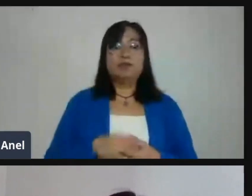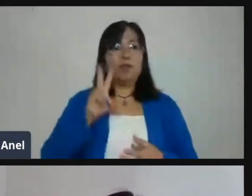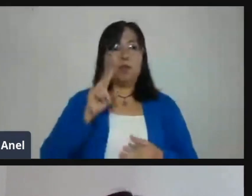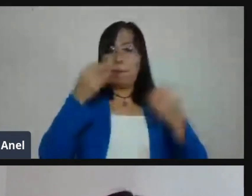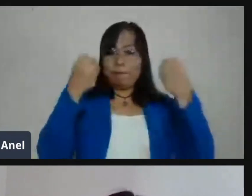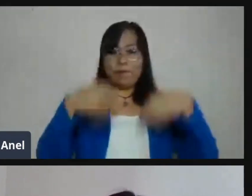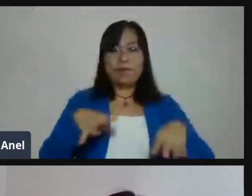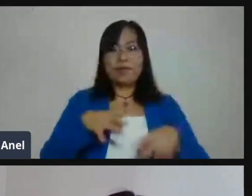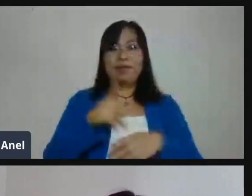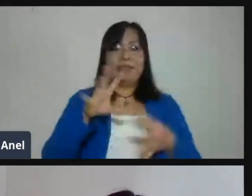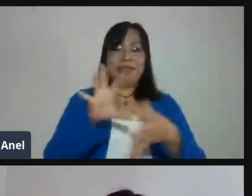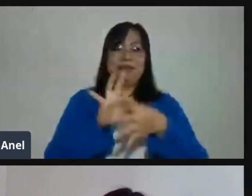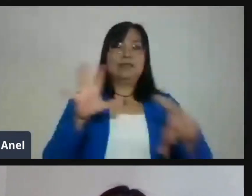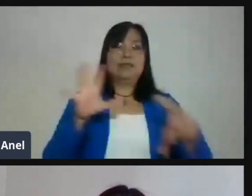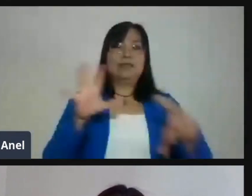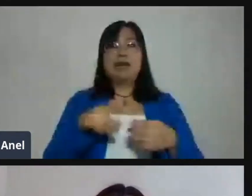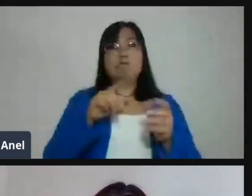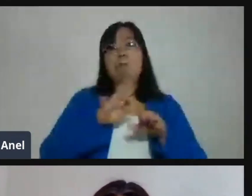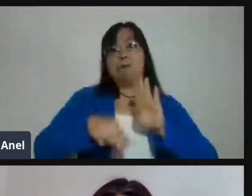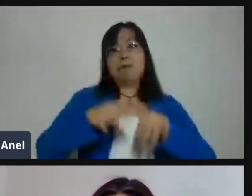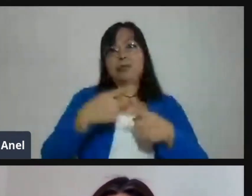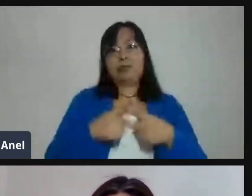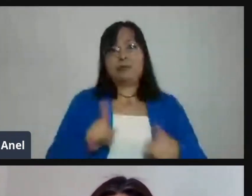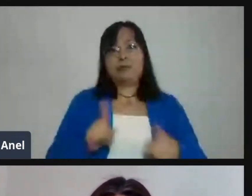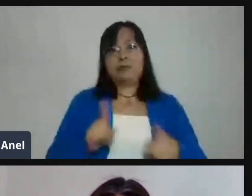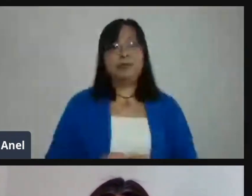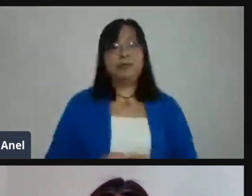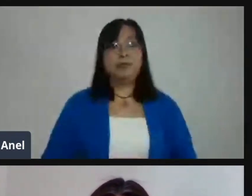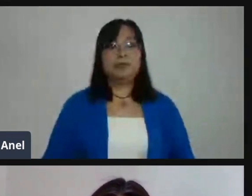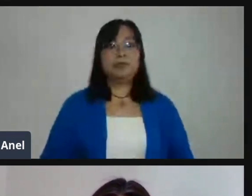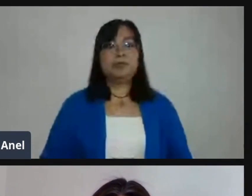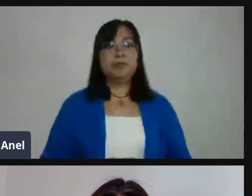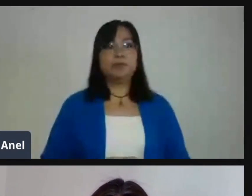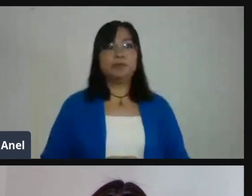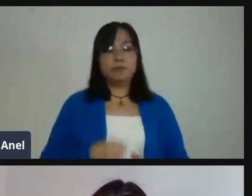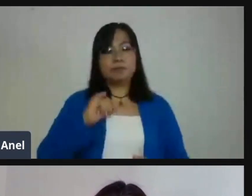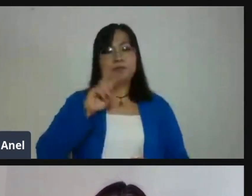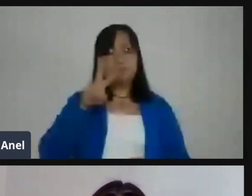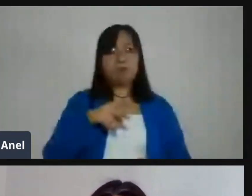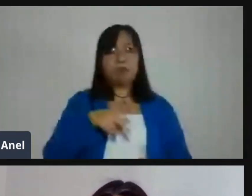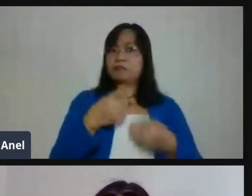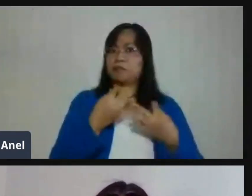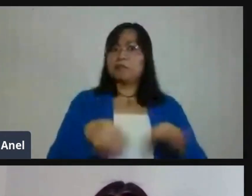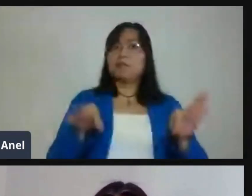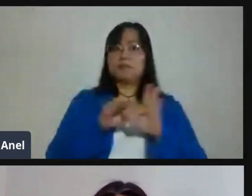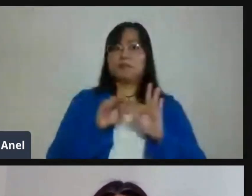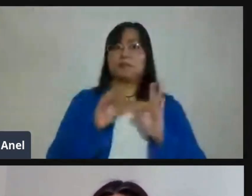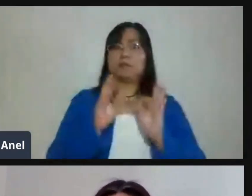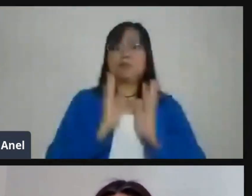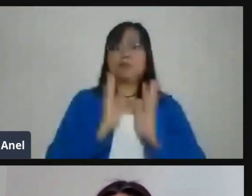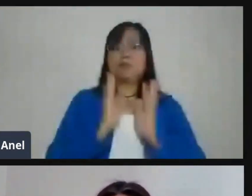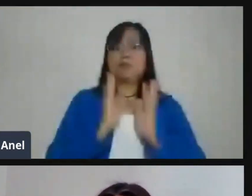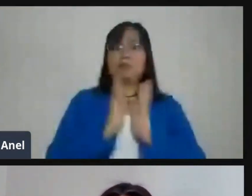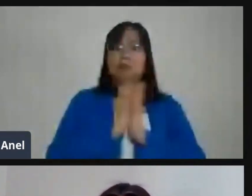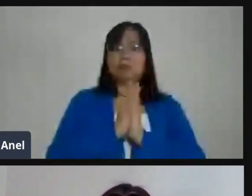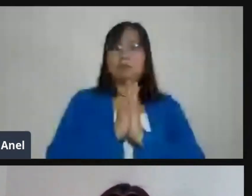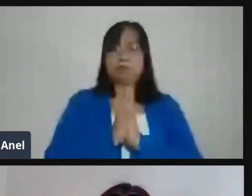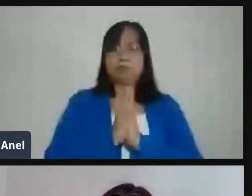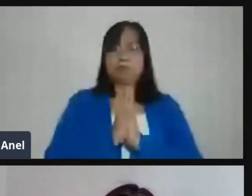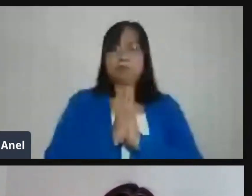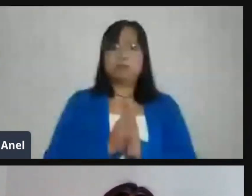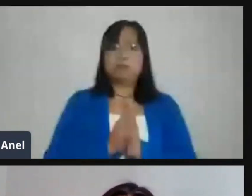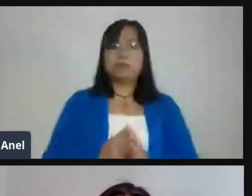Sí, creo que sí. Sobre todo con los más pequeños, y eso sí quiero retomarlo. Es muy importante. No les estamos pidiendo hacer cosas